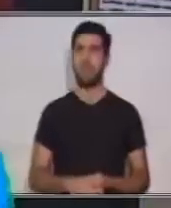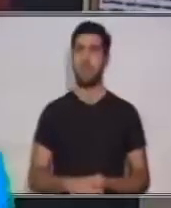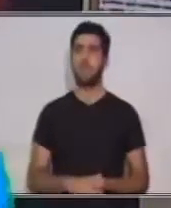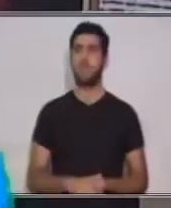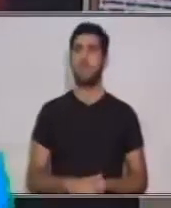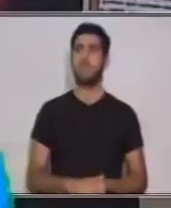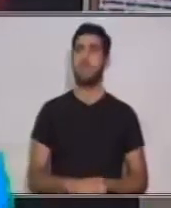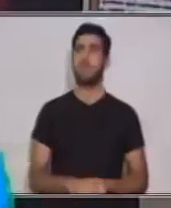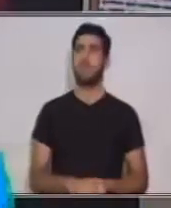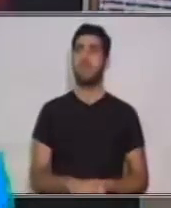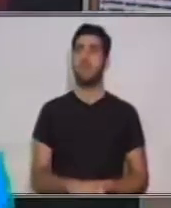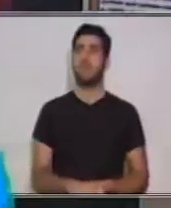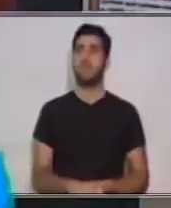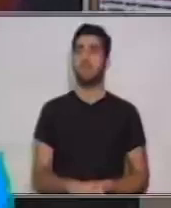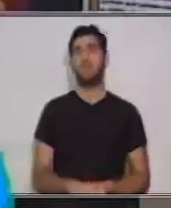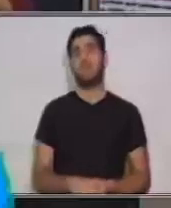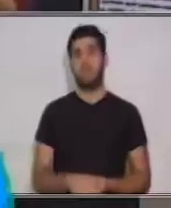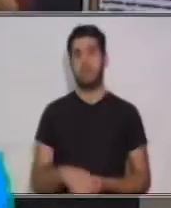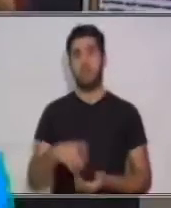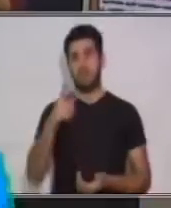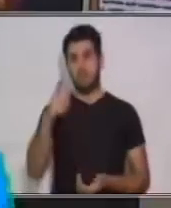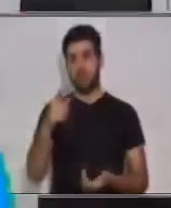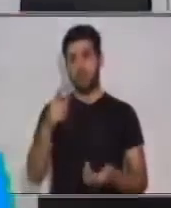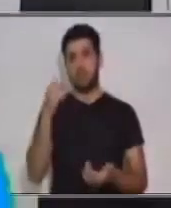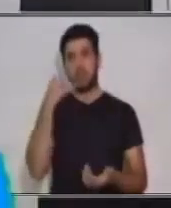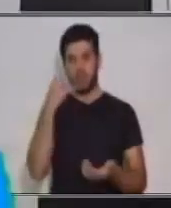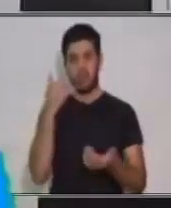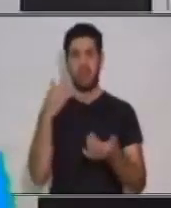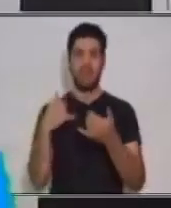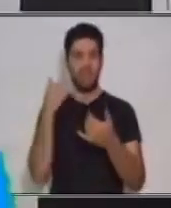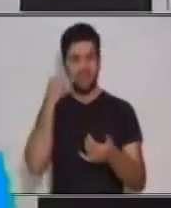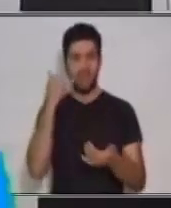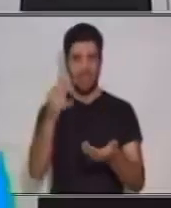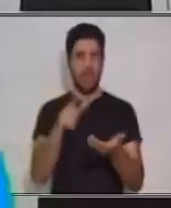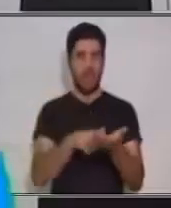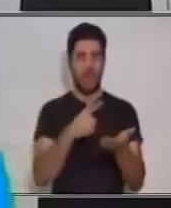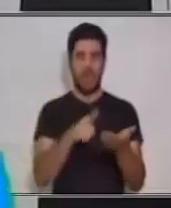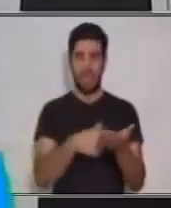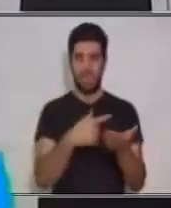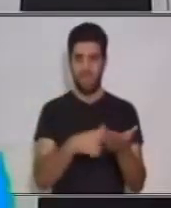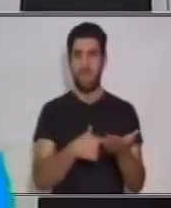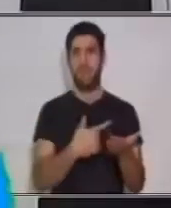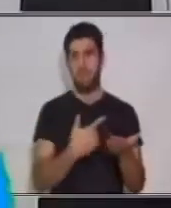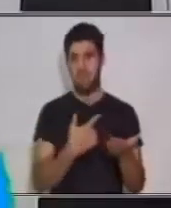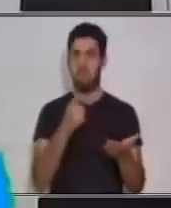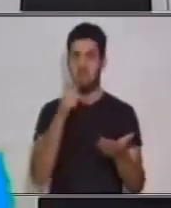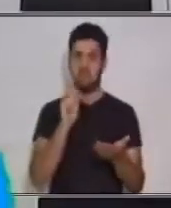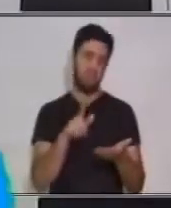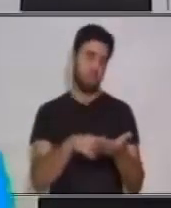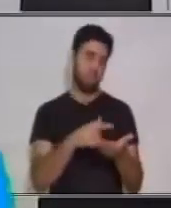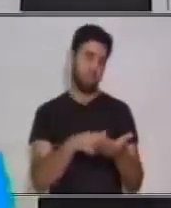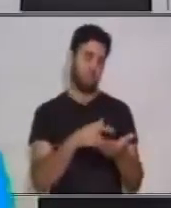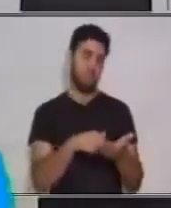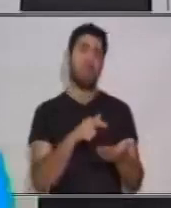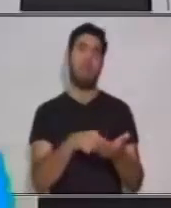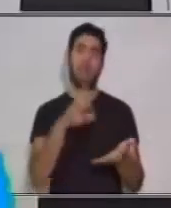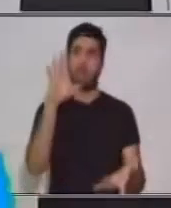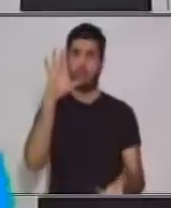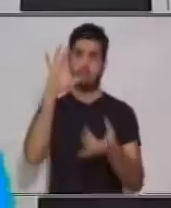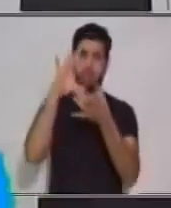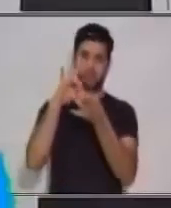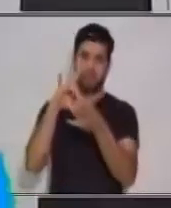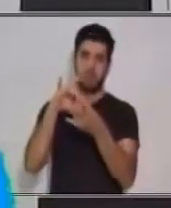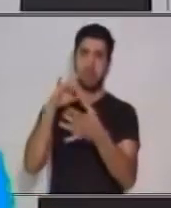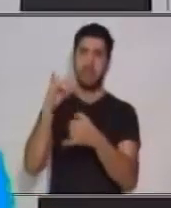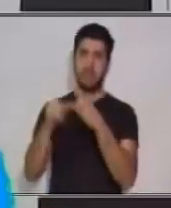de información. Por medio del celular. Si en casa tienes acceso a algún celular y tienes acceso a internet, pues también